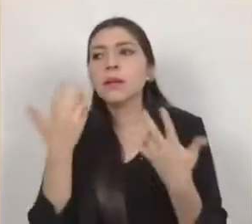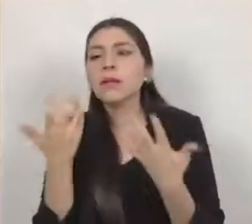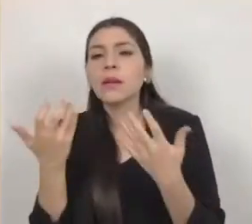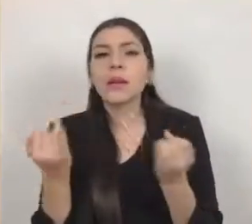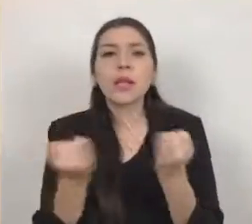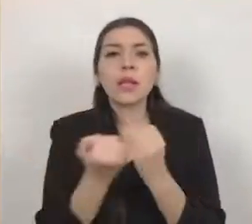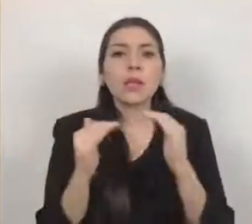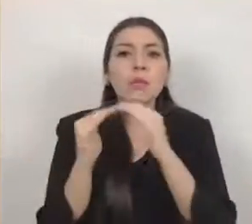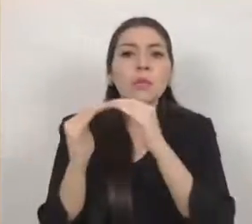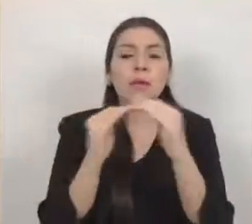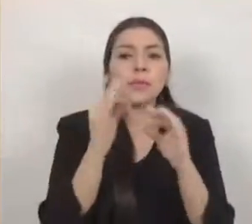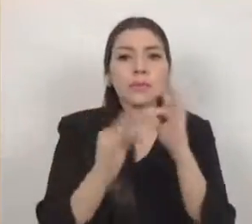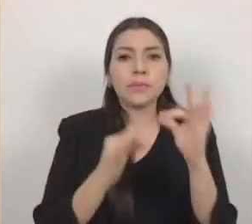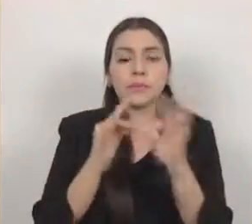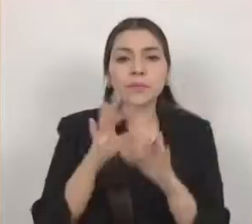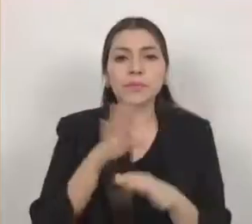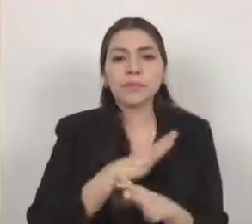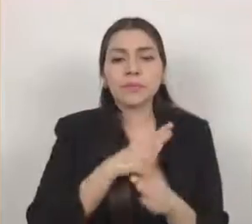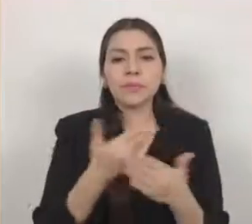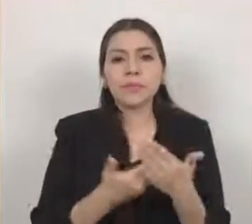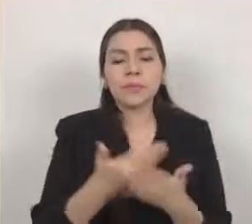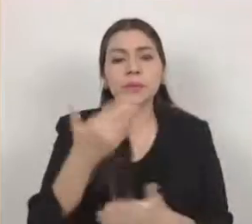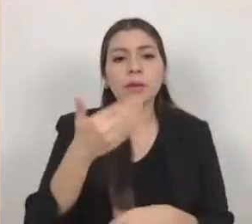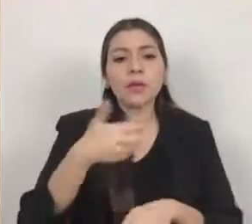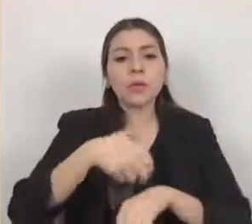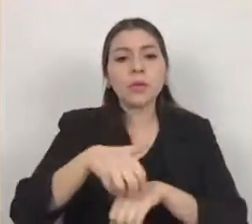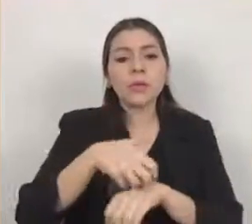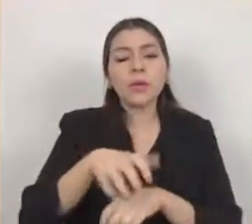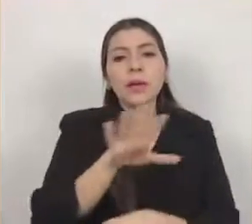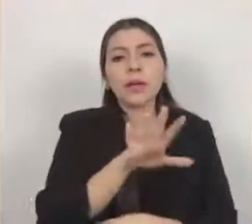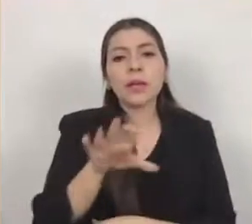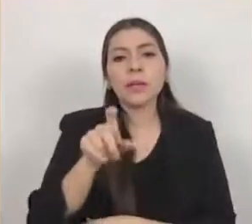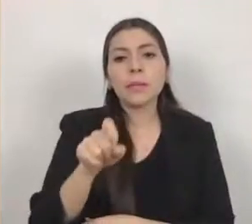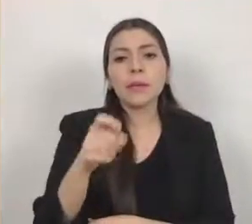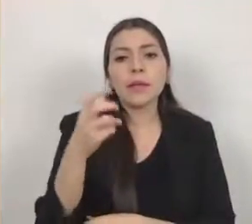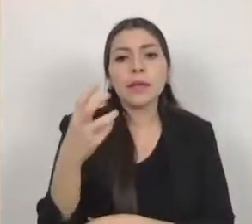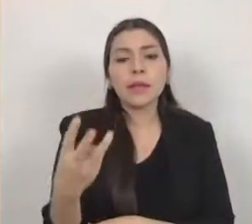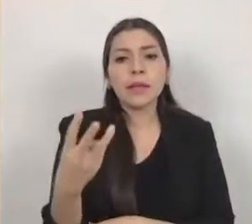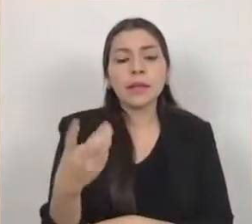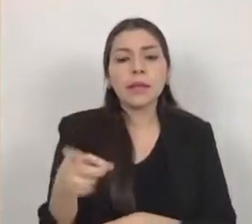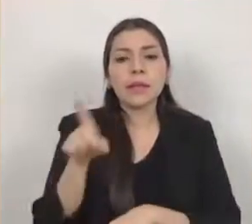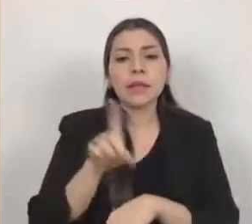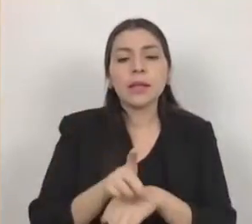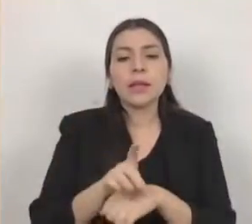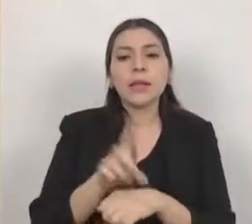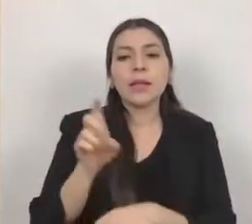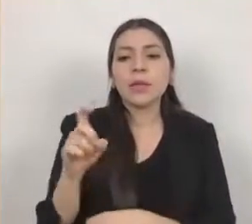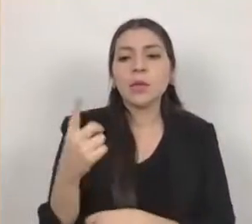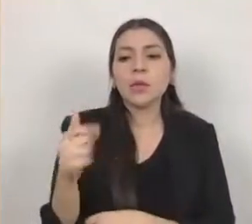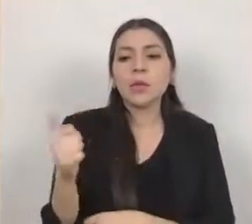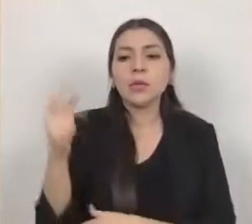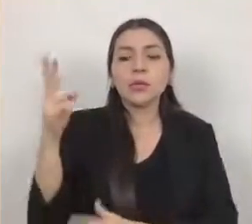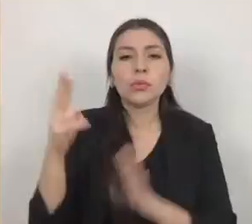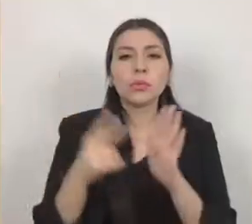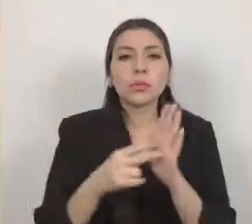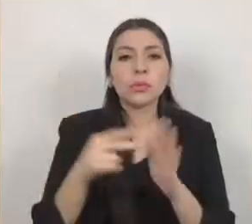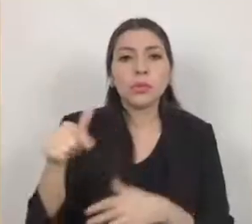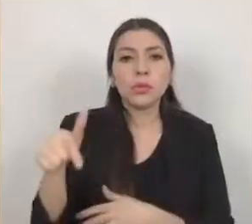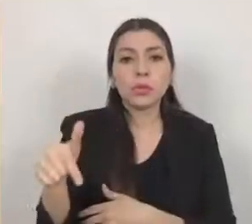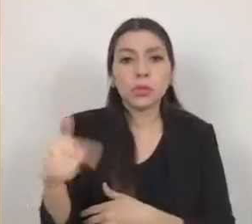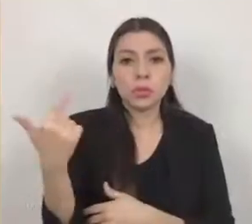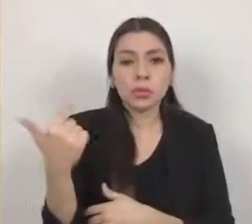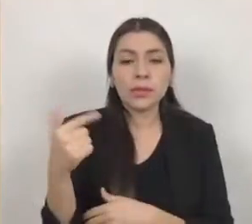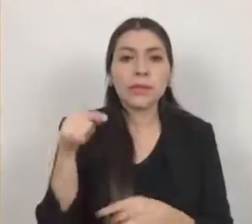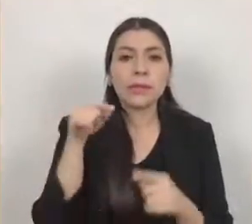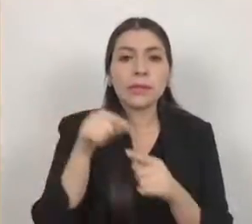decreto número 523 de fecha 31 de agosto del 2012 mediante el cual se publicó en el